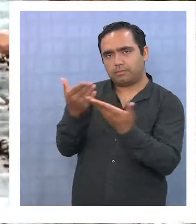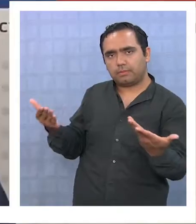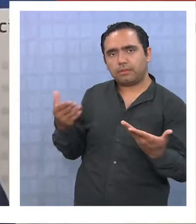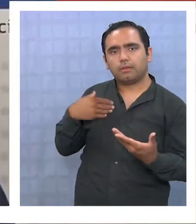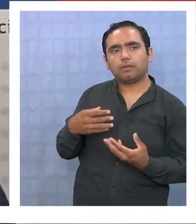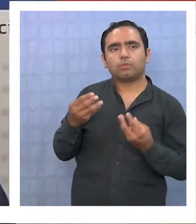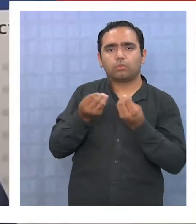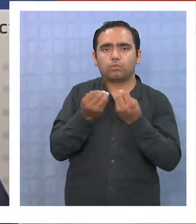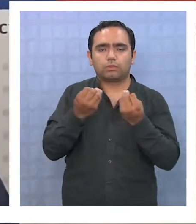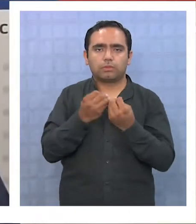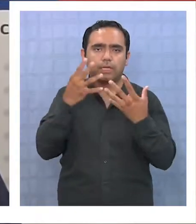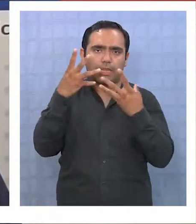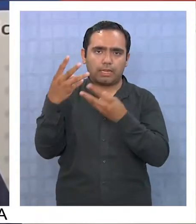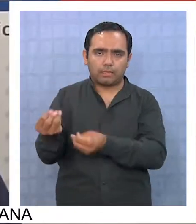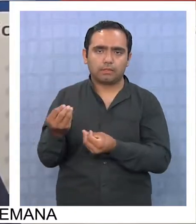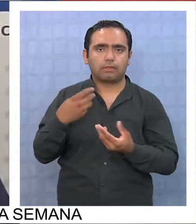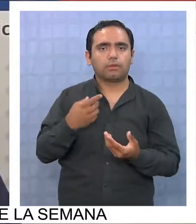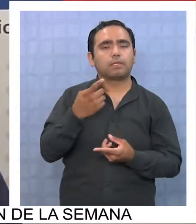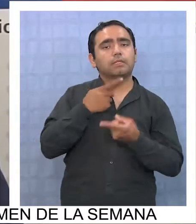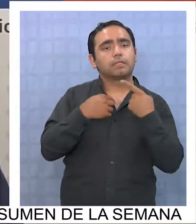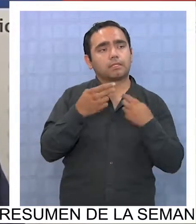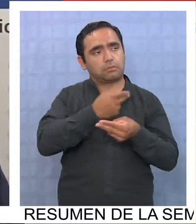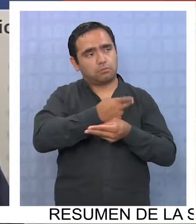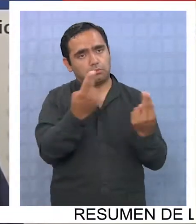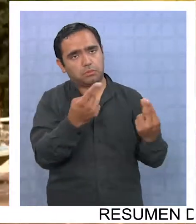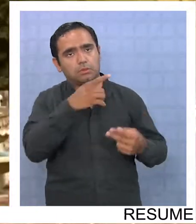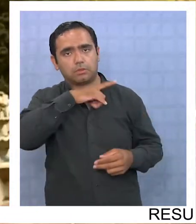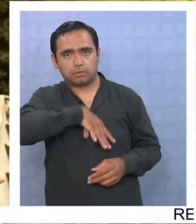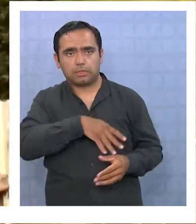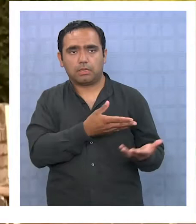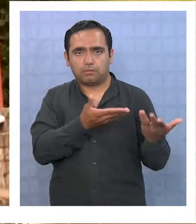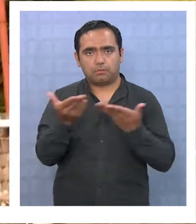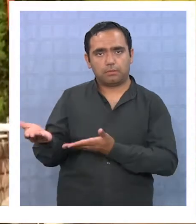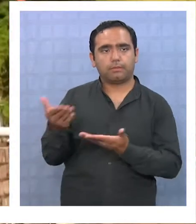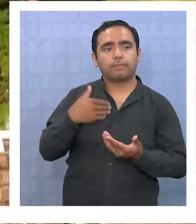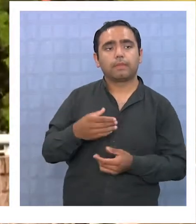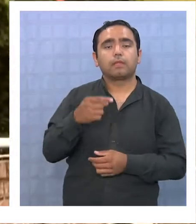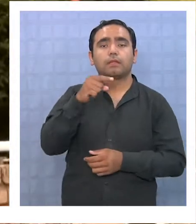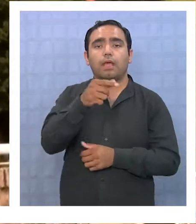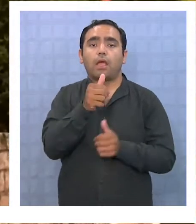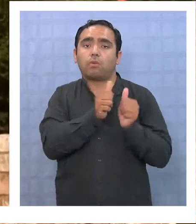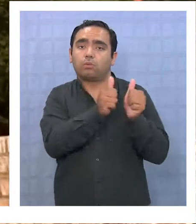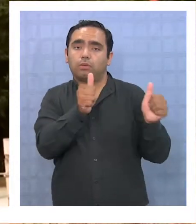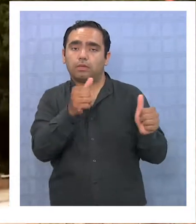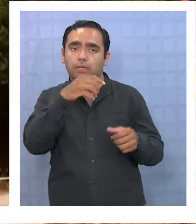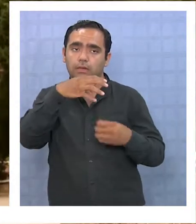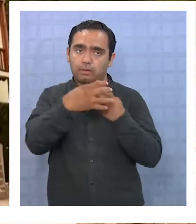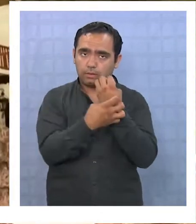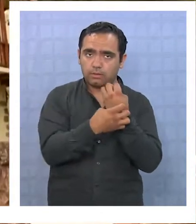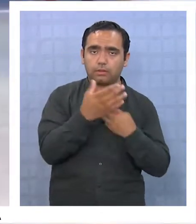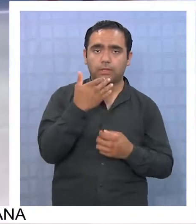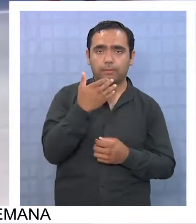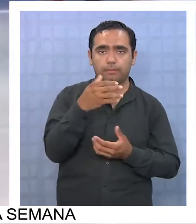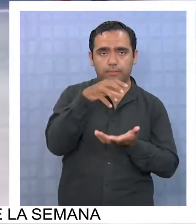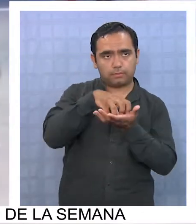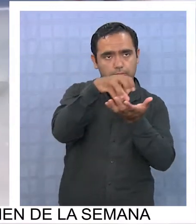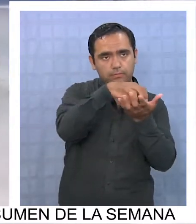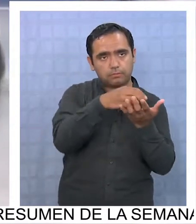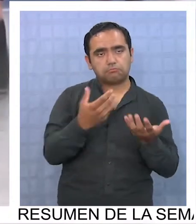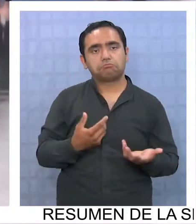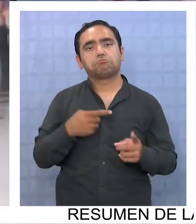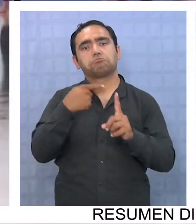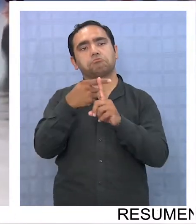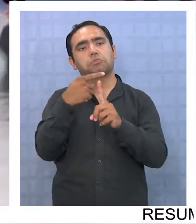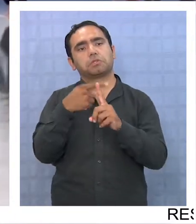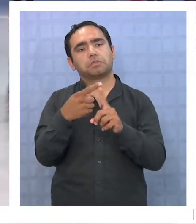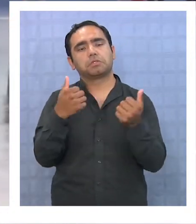una multiplicidad de atractivos interesantes para el público chileno. En ese sentido, tanto la autoridad regional como comunal se mostraron